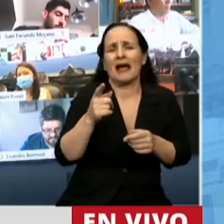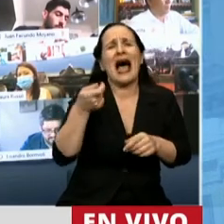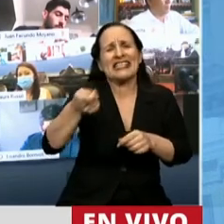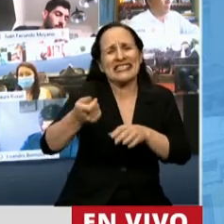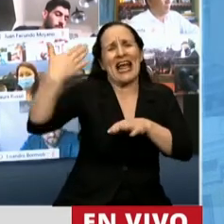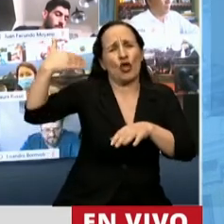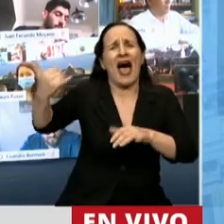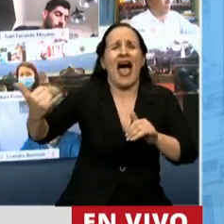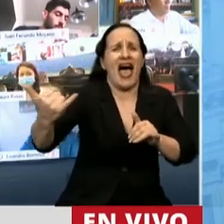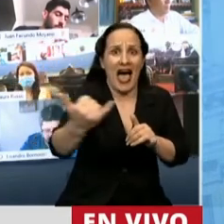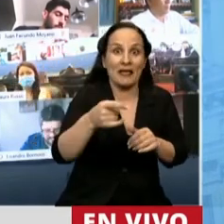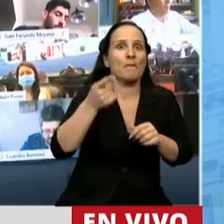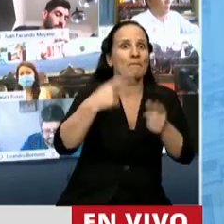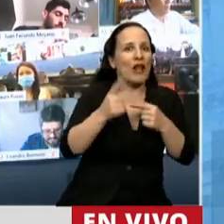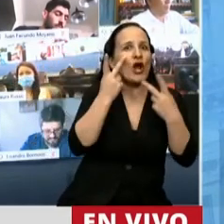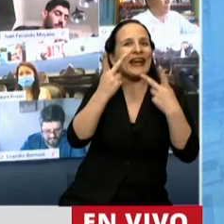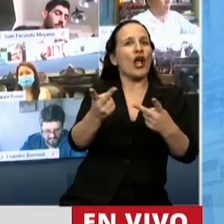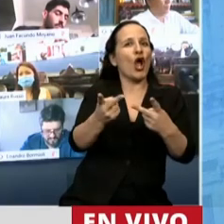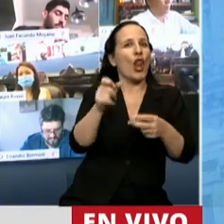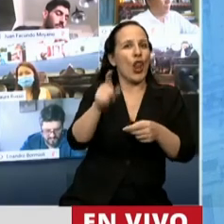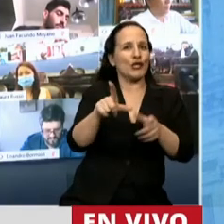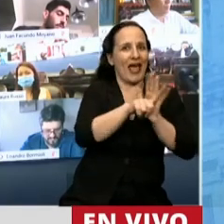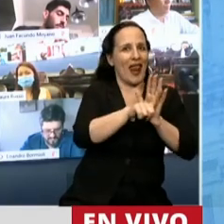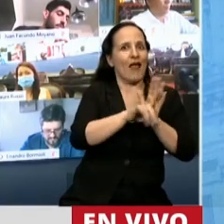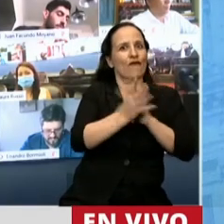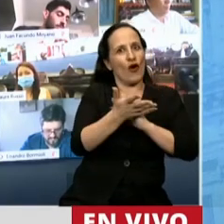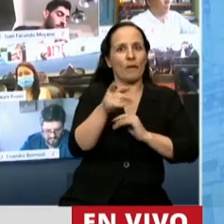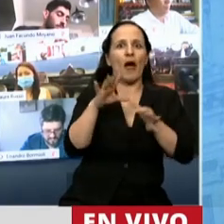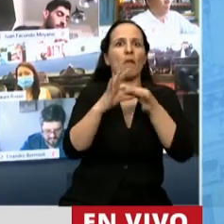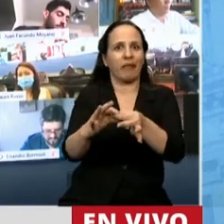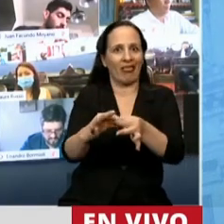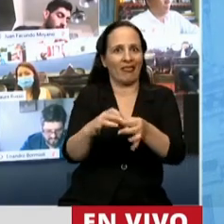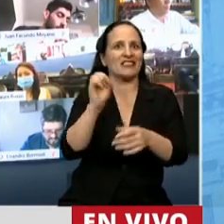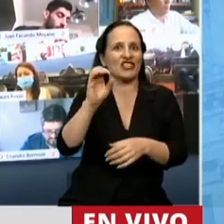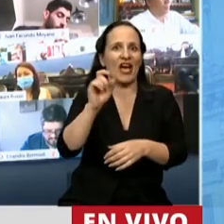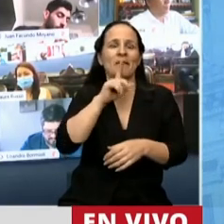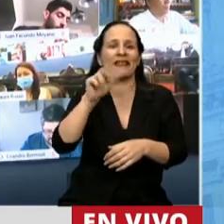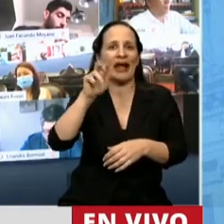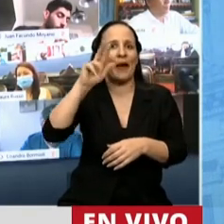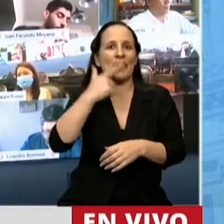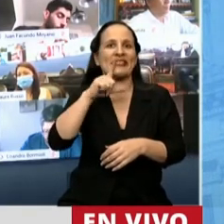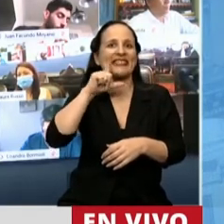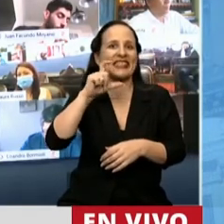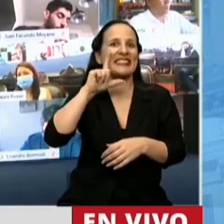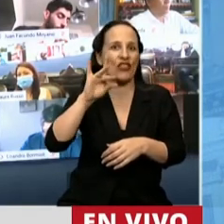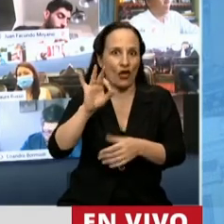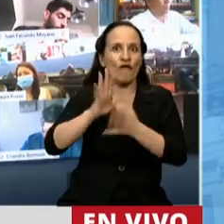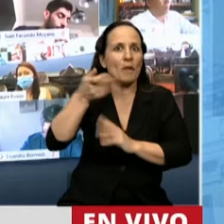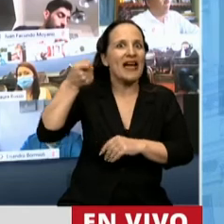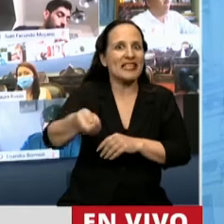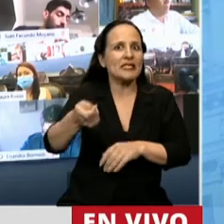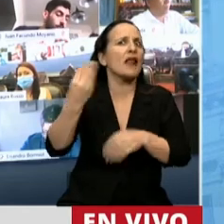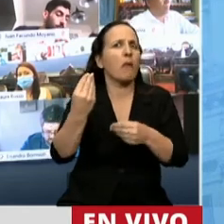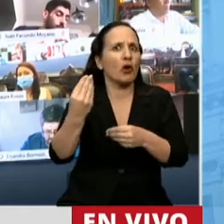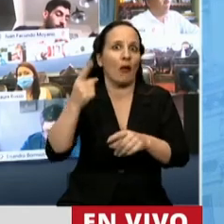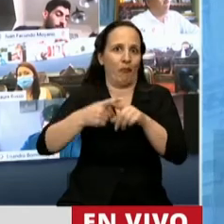asesinato reconocido en el contexto de un travesticidio. Y hace pocos días el fallo de